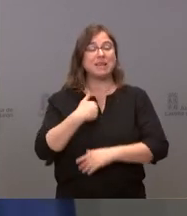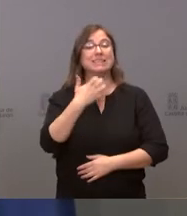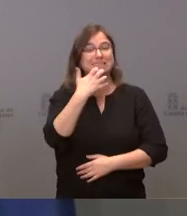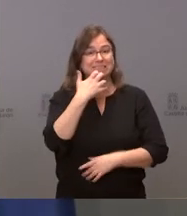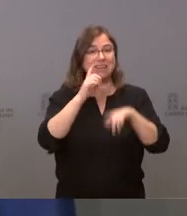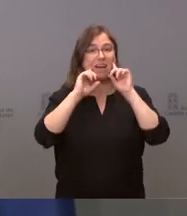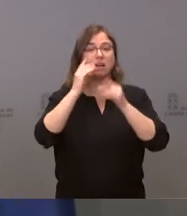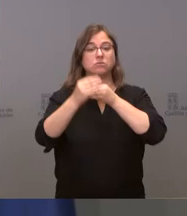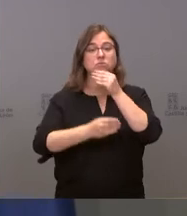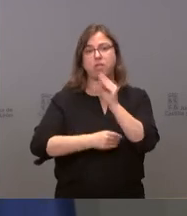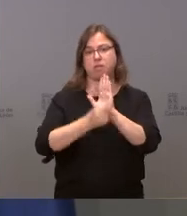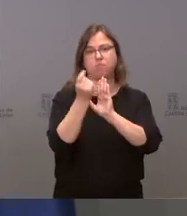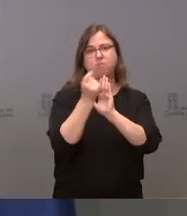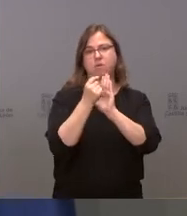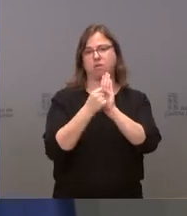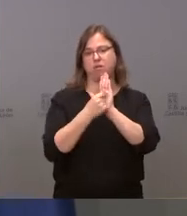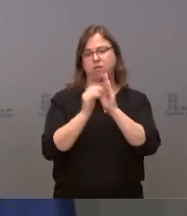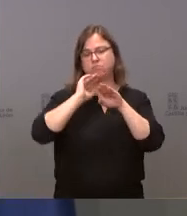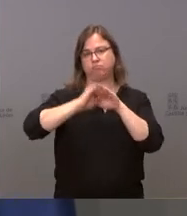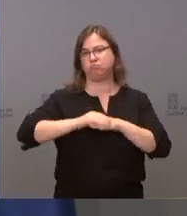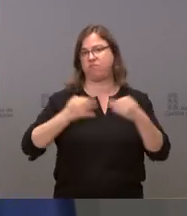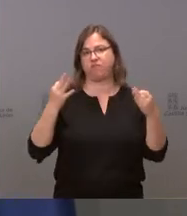con las medidas que están en vigor.